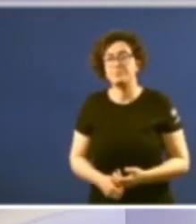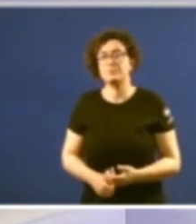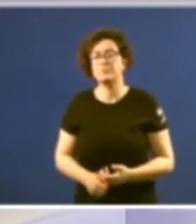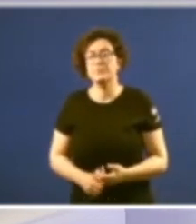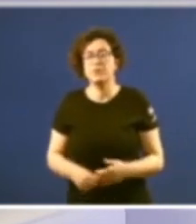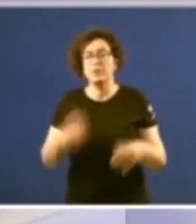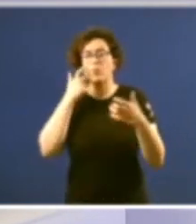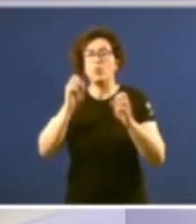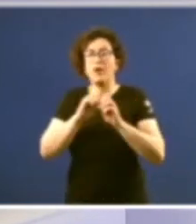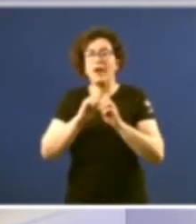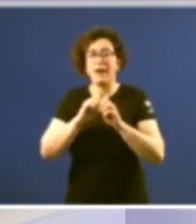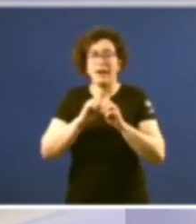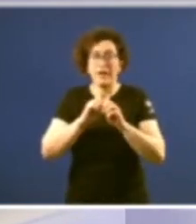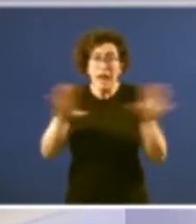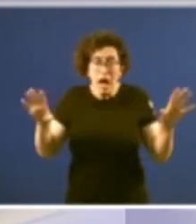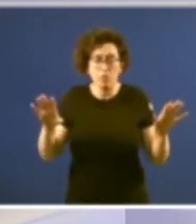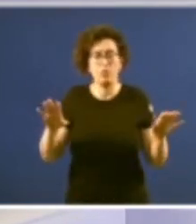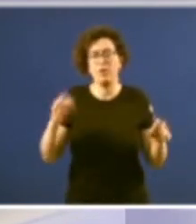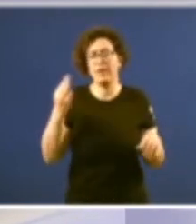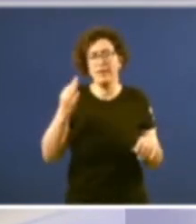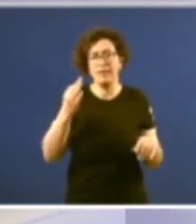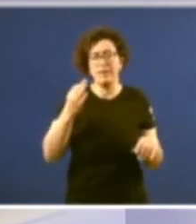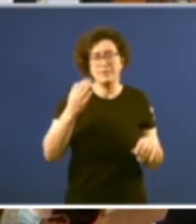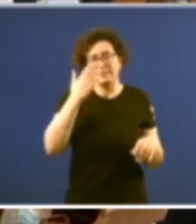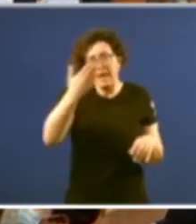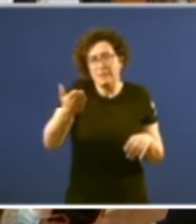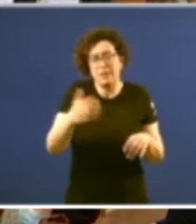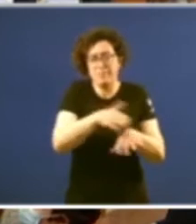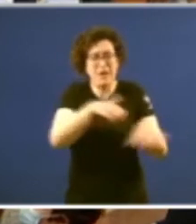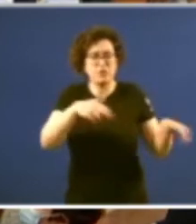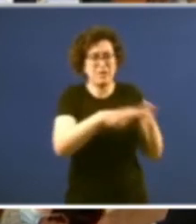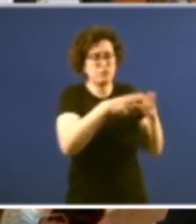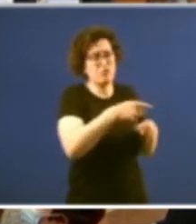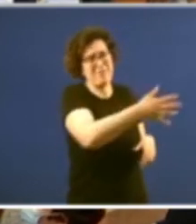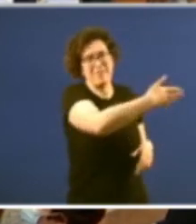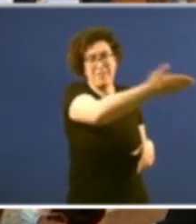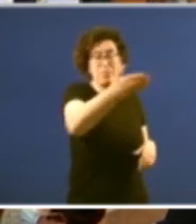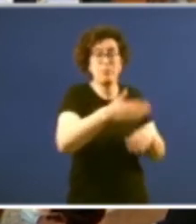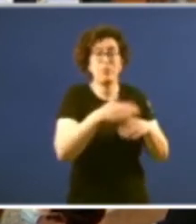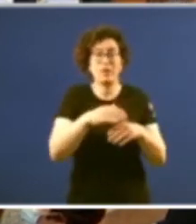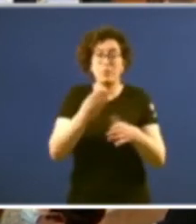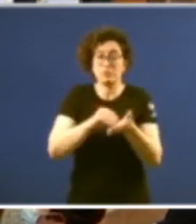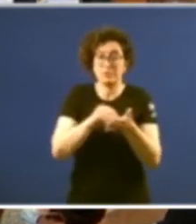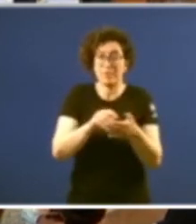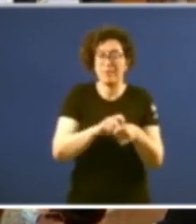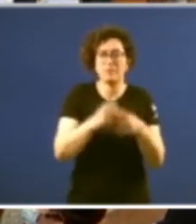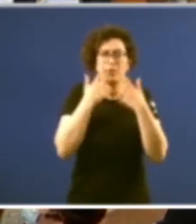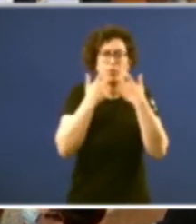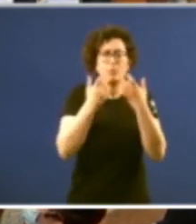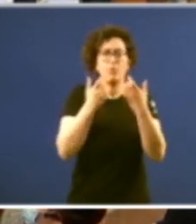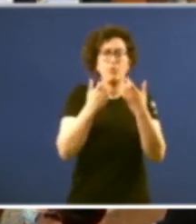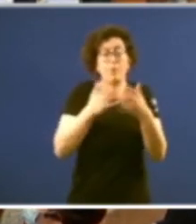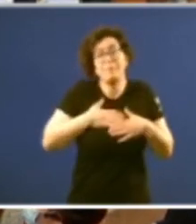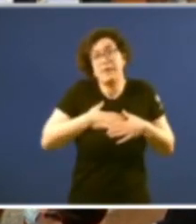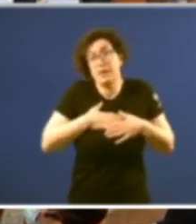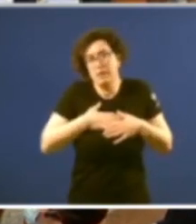claramente claramente por diante da maior parte da sociedade que en moitos aspectos se amosaba o meu